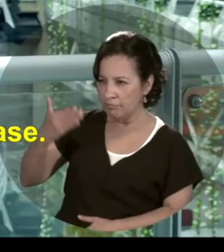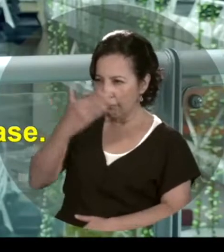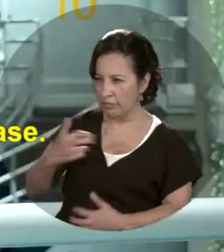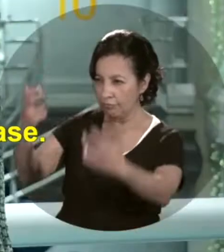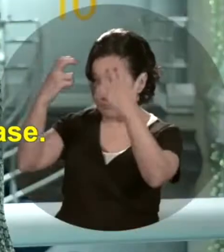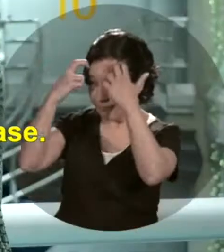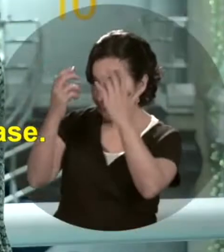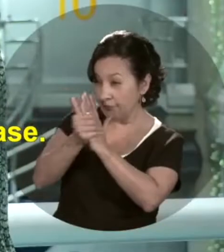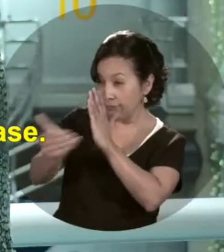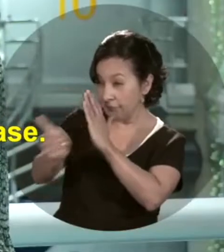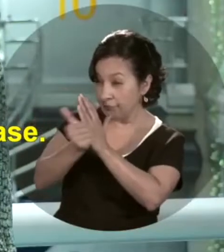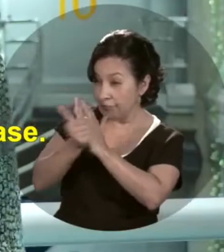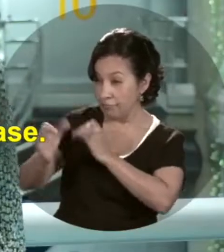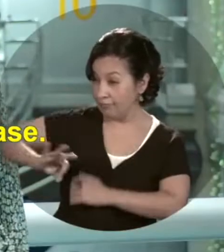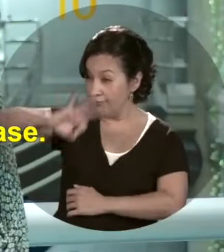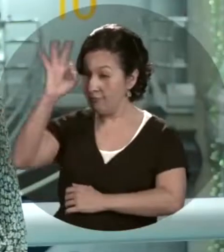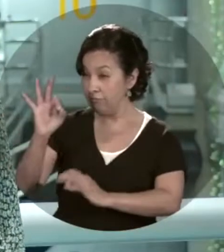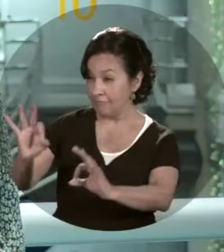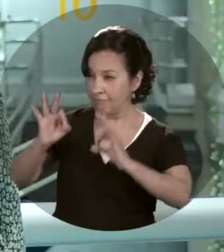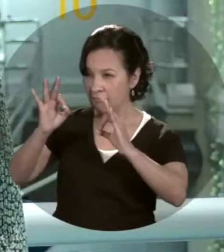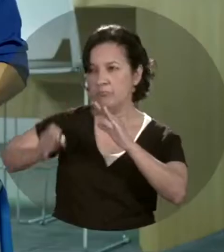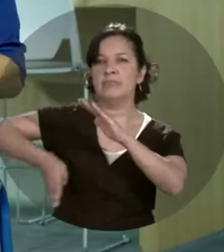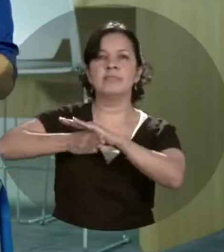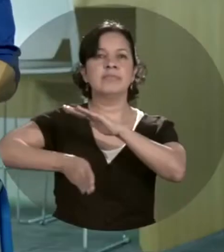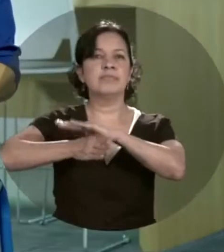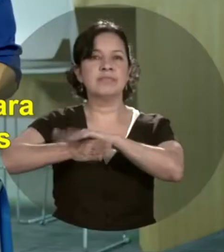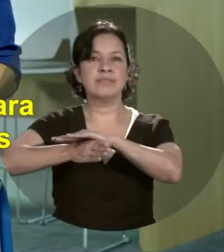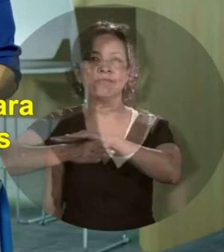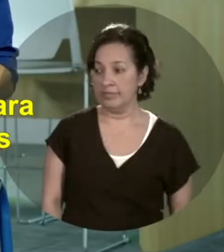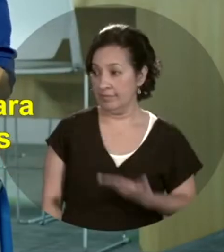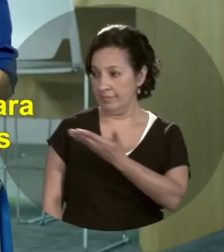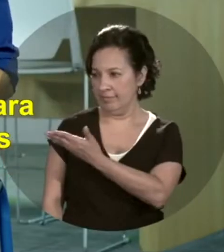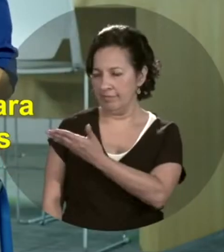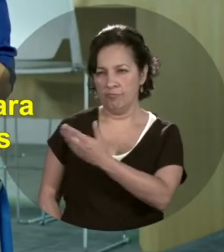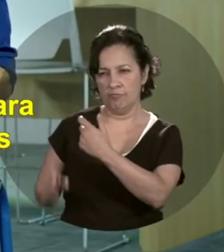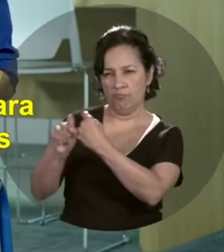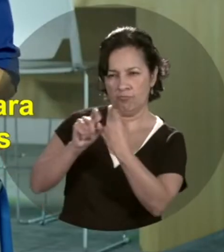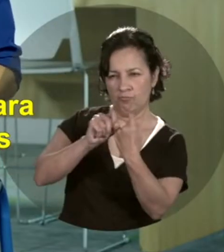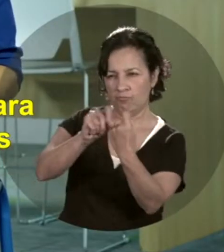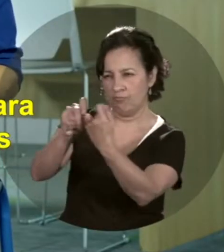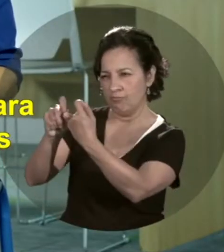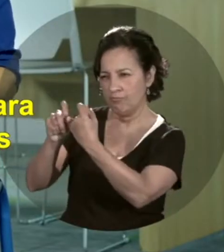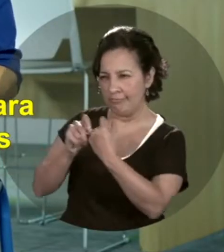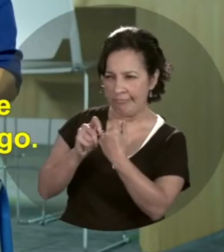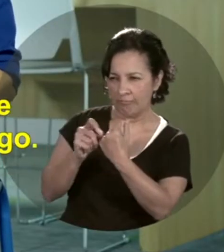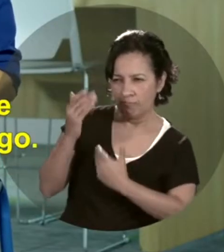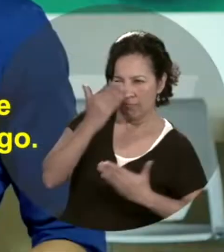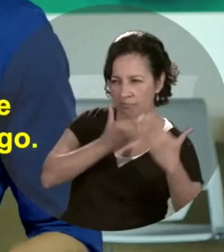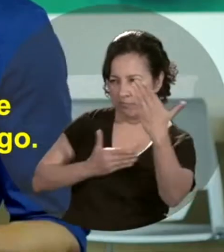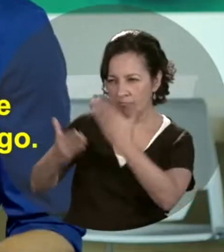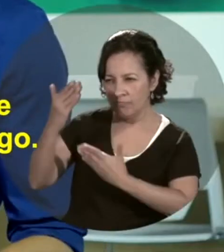habilidades los mejores montajes pasan a la siguiente fase en la etapa de valoración aplicamos diversas técnicas para conocer más a los